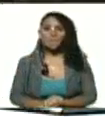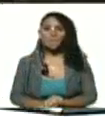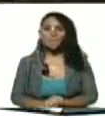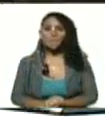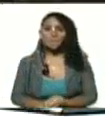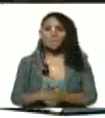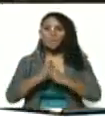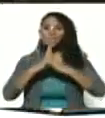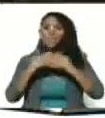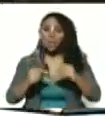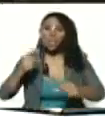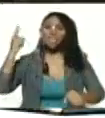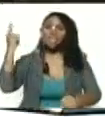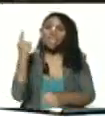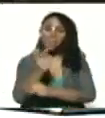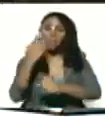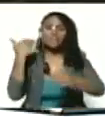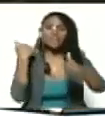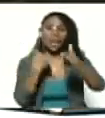Todos debemos salir